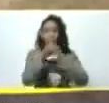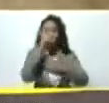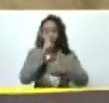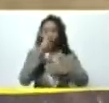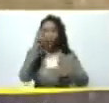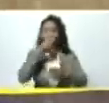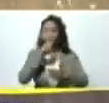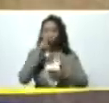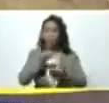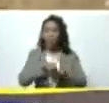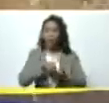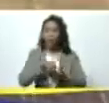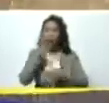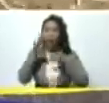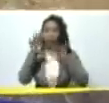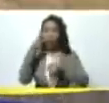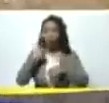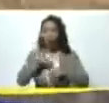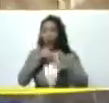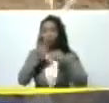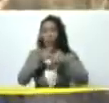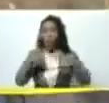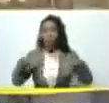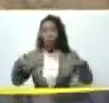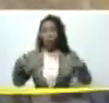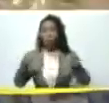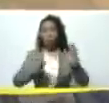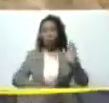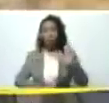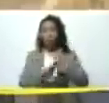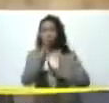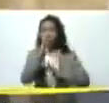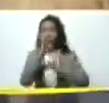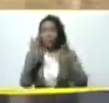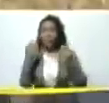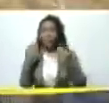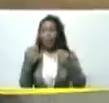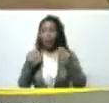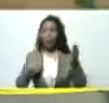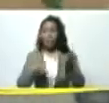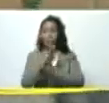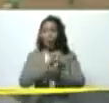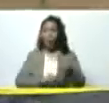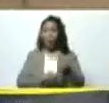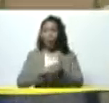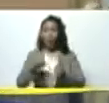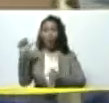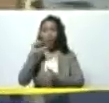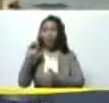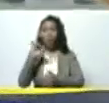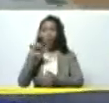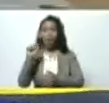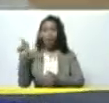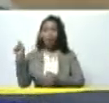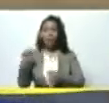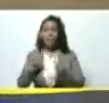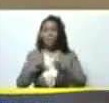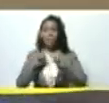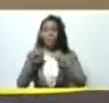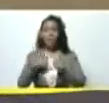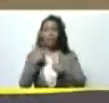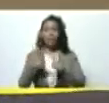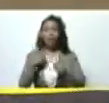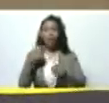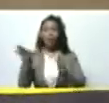2014 para acá hemos tenido un crecimiento exponencial en lo que es en el impulso de la soya partiendo principalmente de la gran